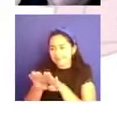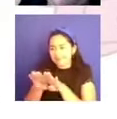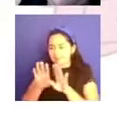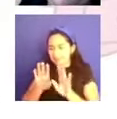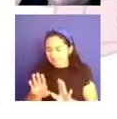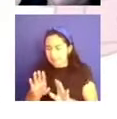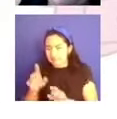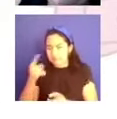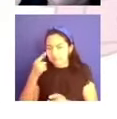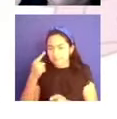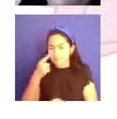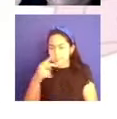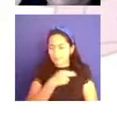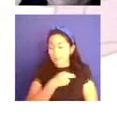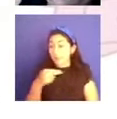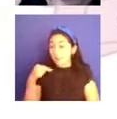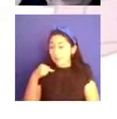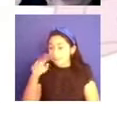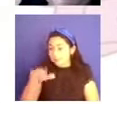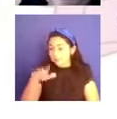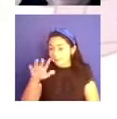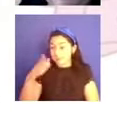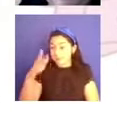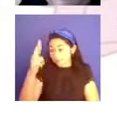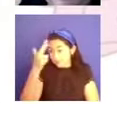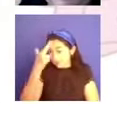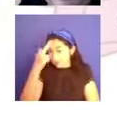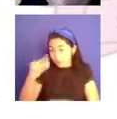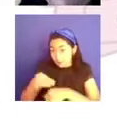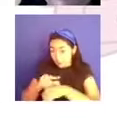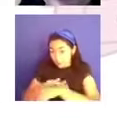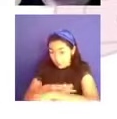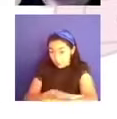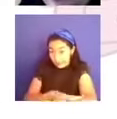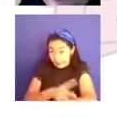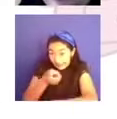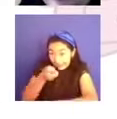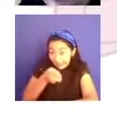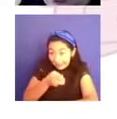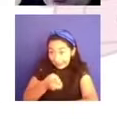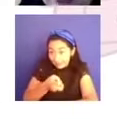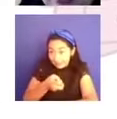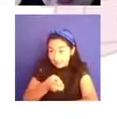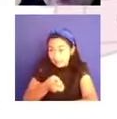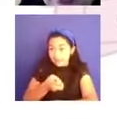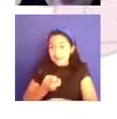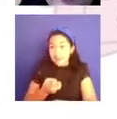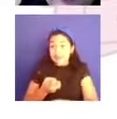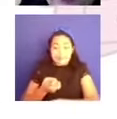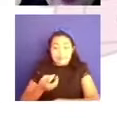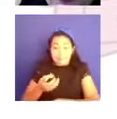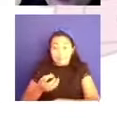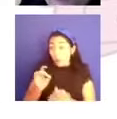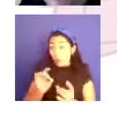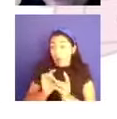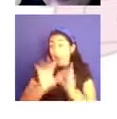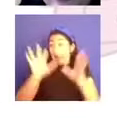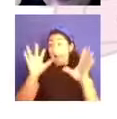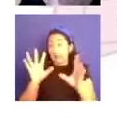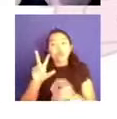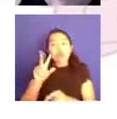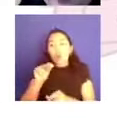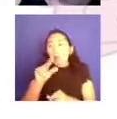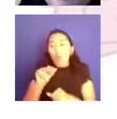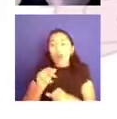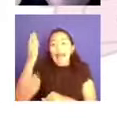Hay que recordar que las emociones son situaciones que tienen una base biológica, que no se pueden controlar,